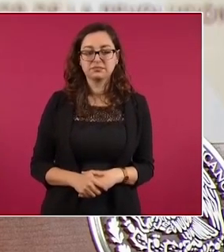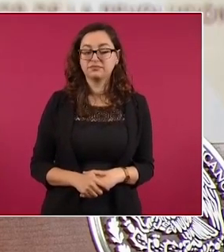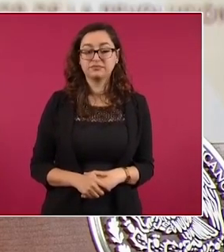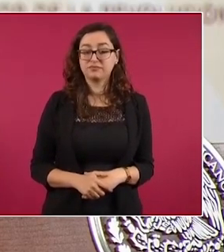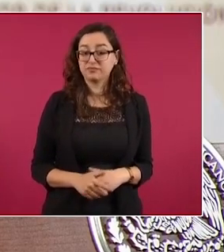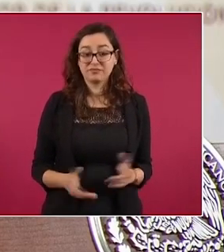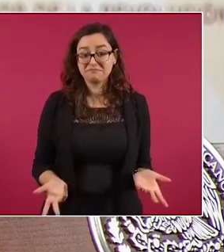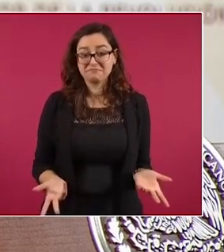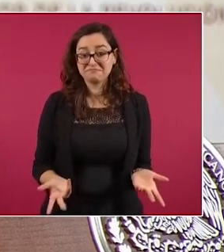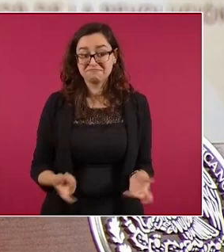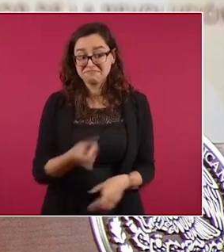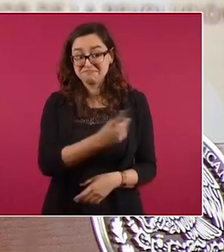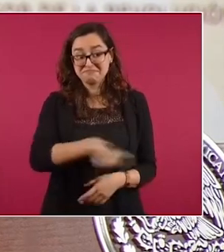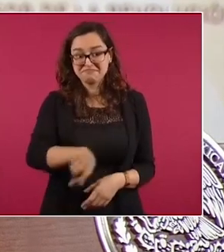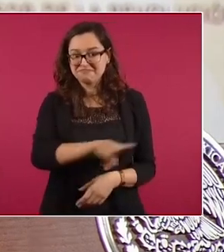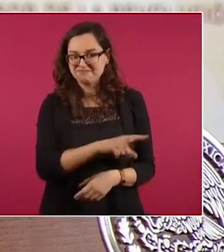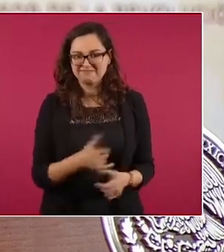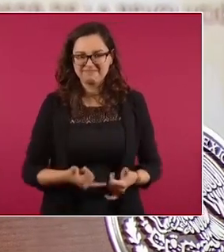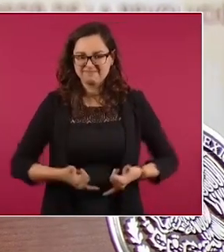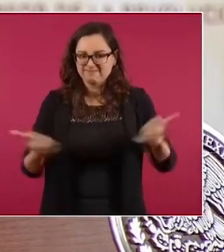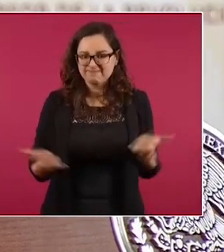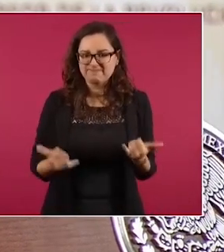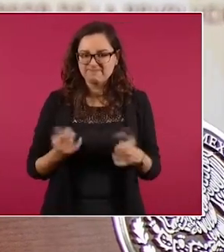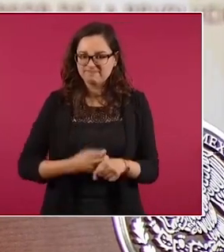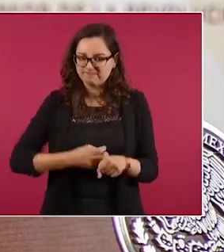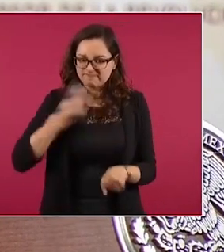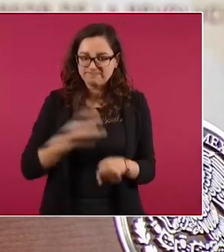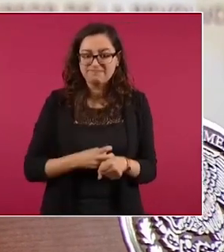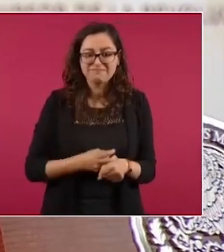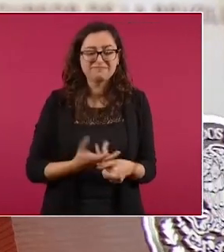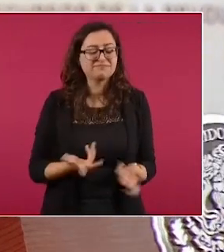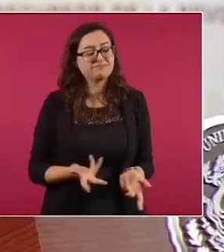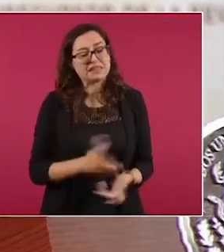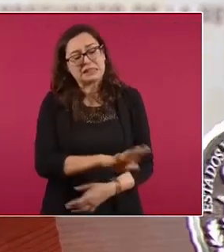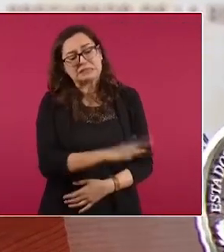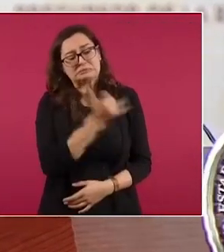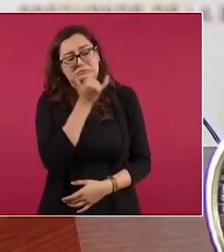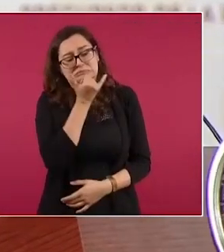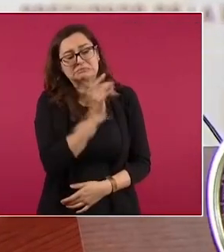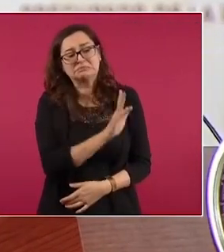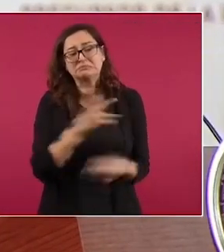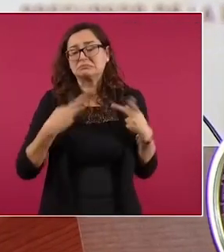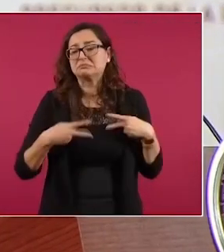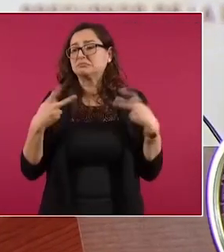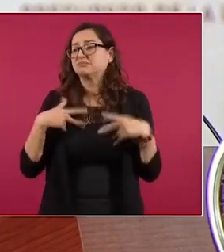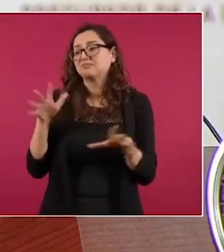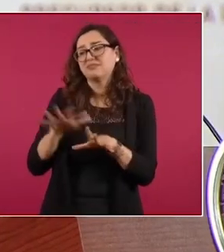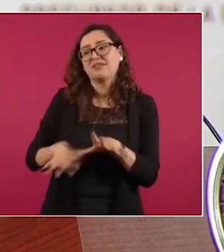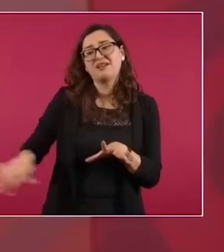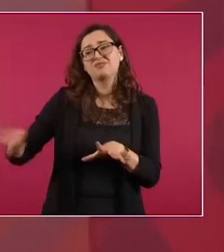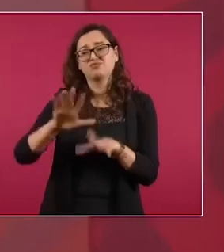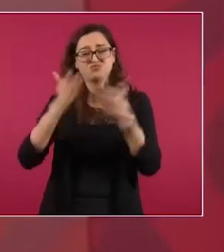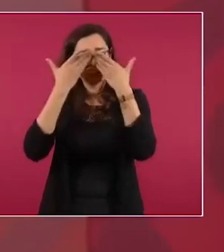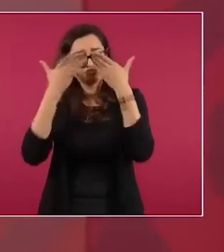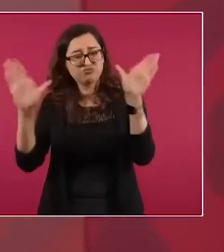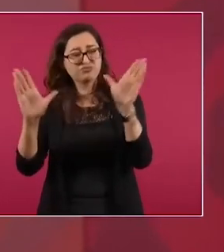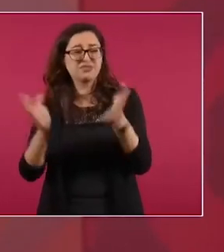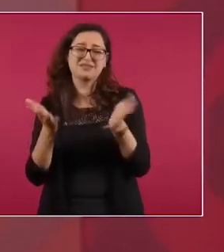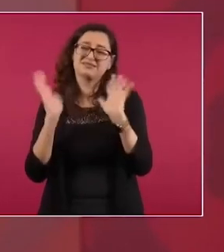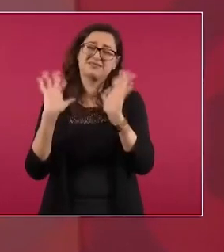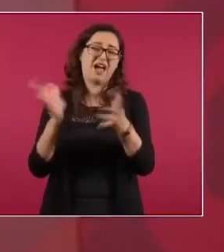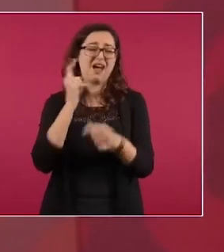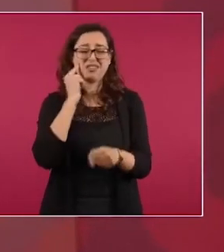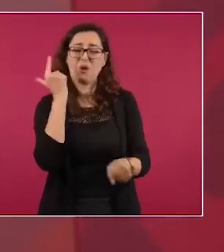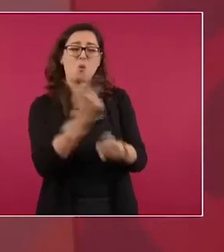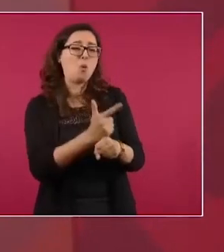Ya, la gente está muy consciente. México es de los países con